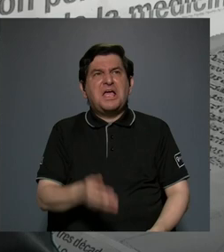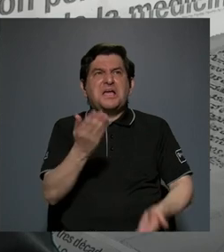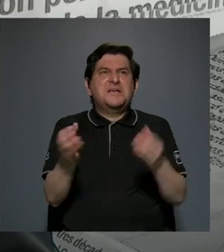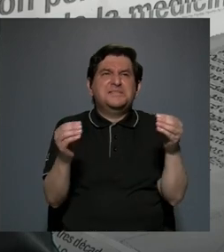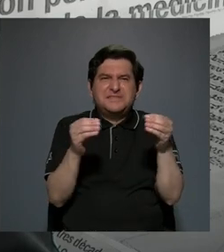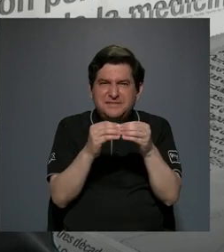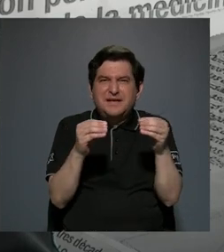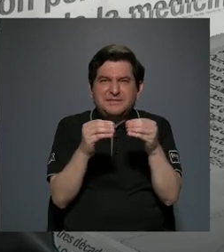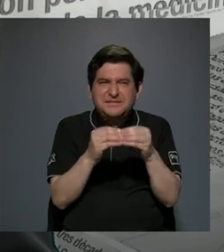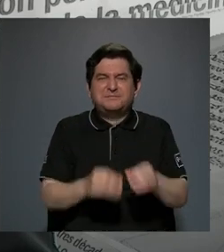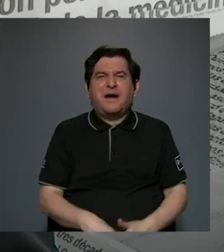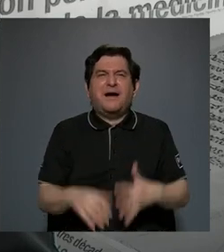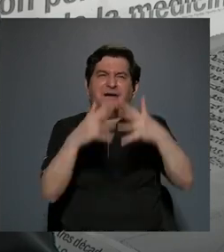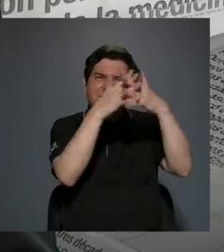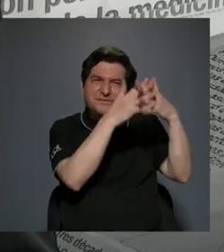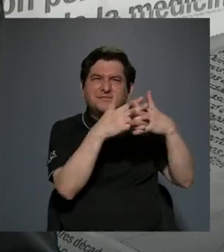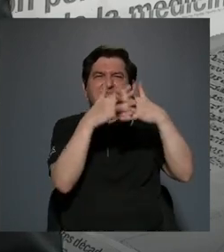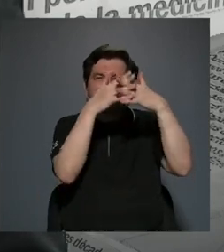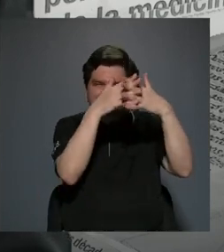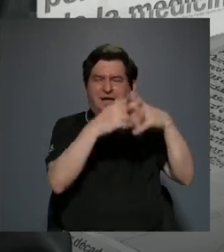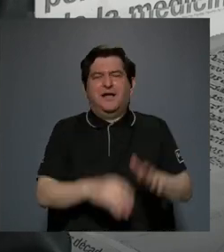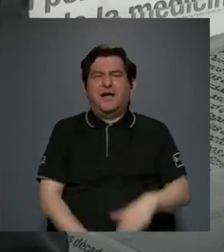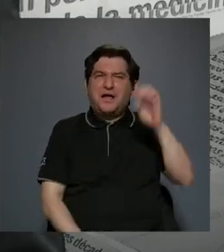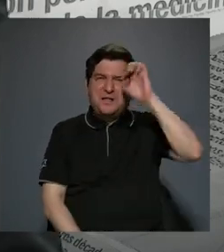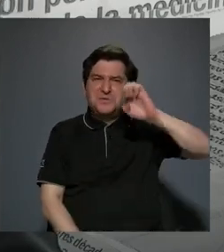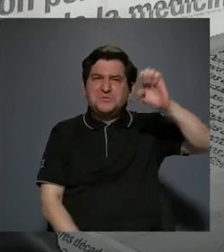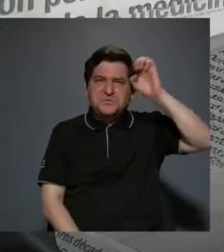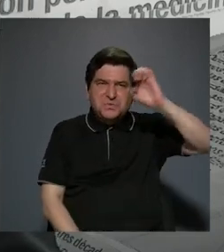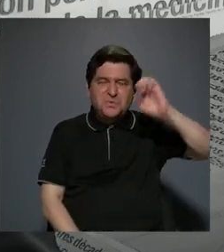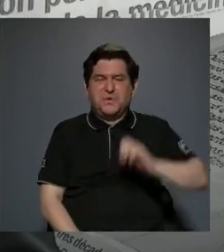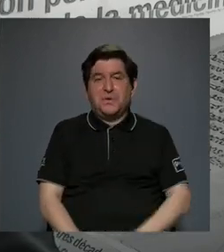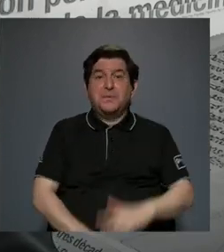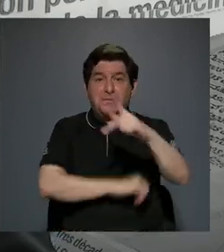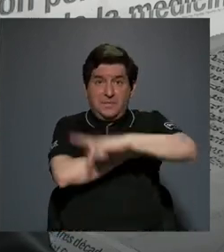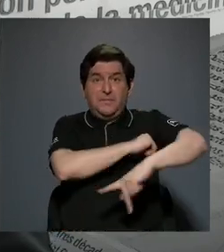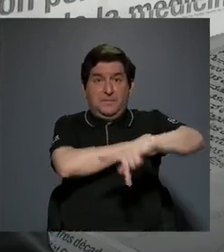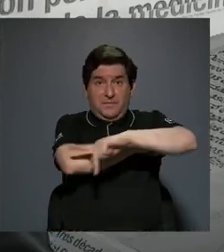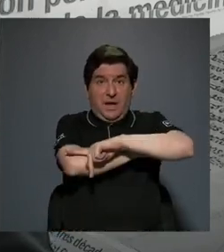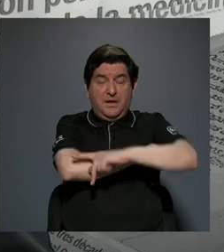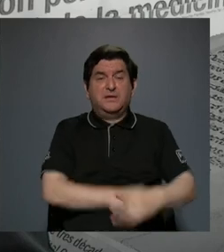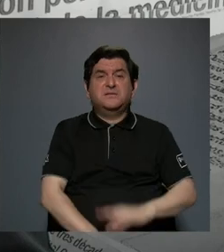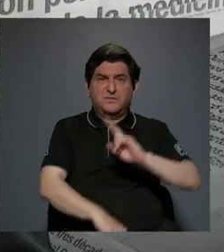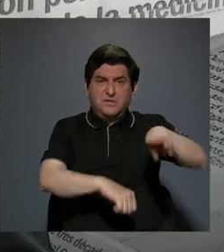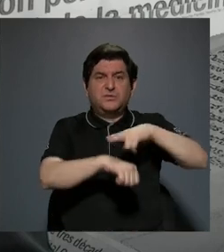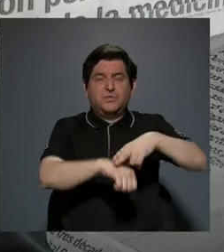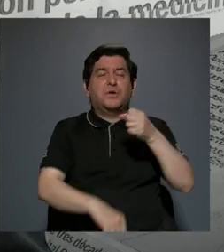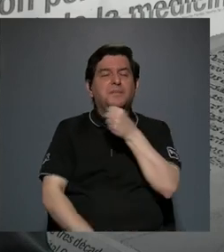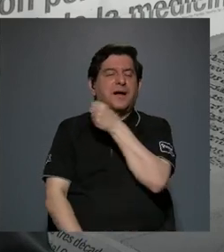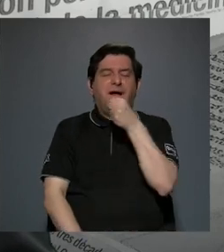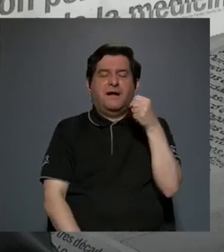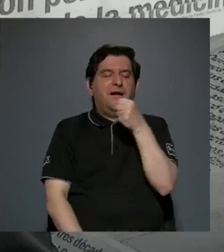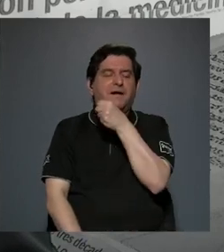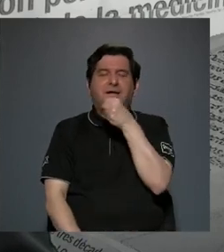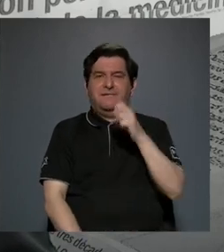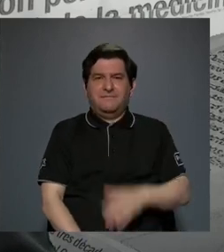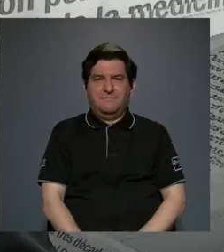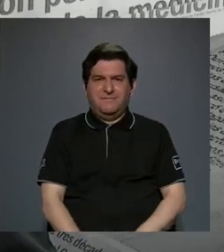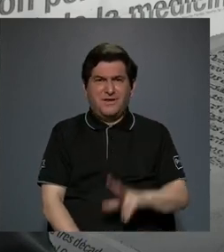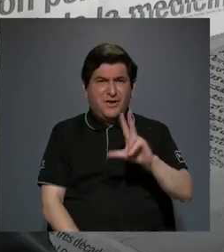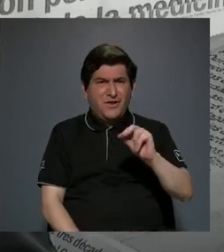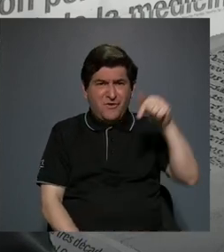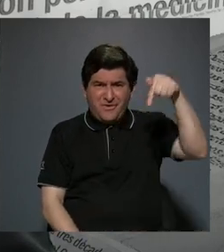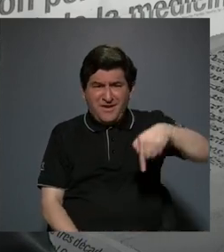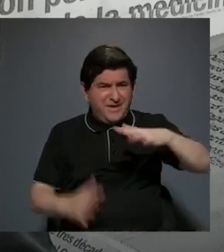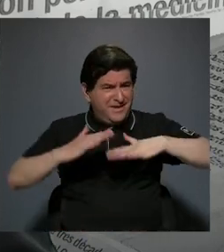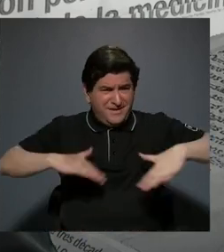en Estados Unidos y en Europa donde son países en los que es más común cantar no